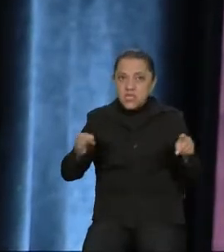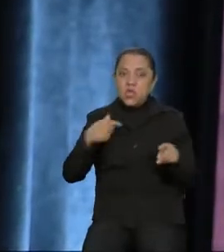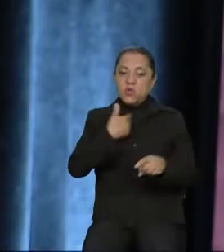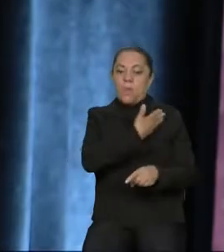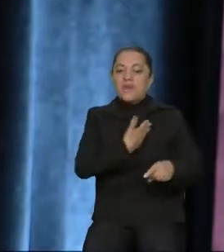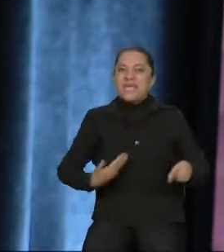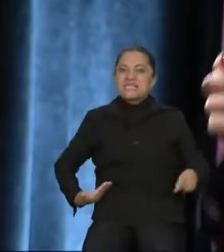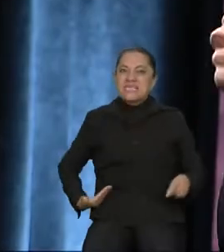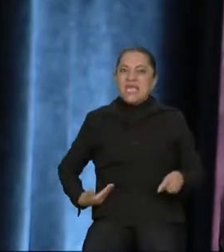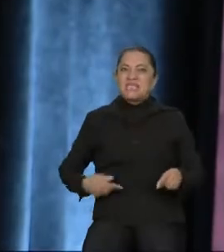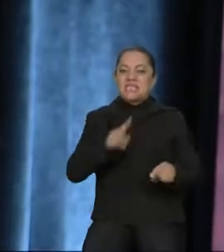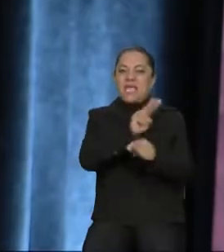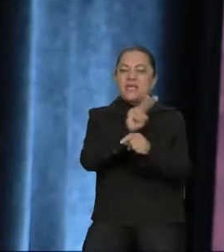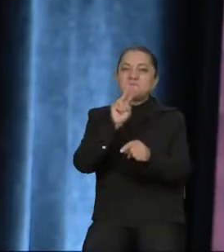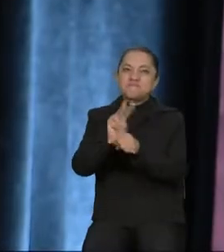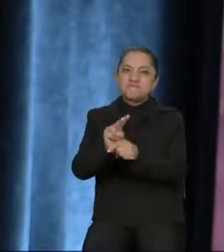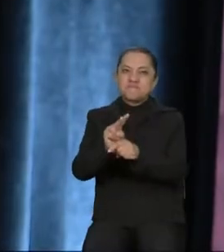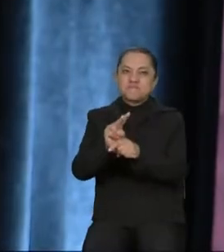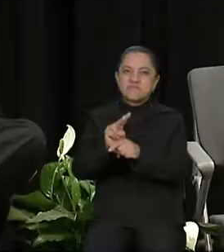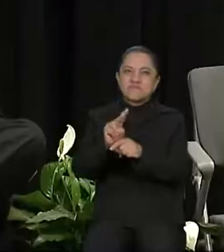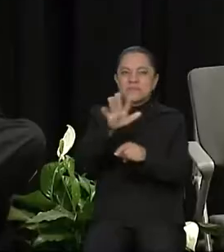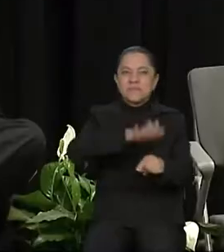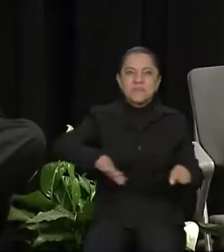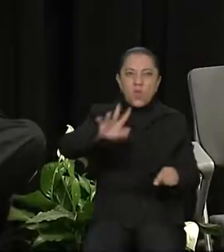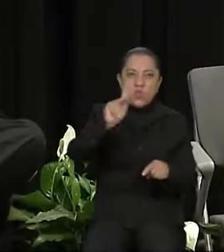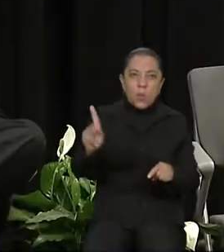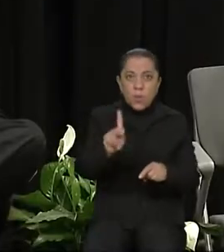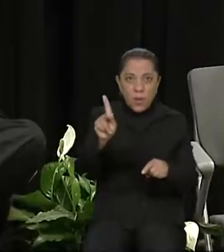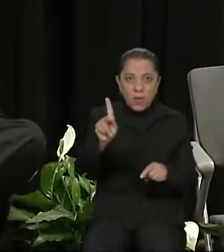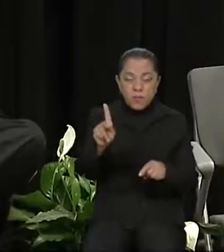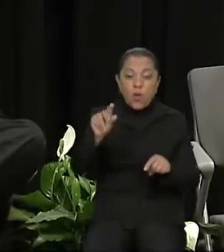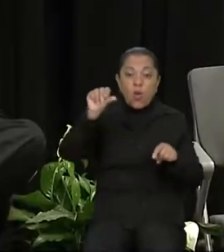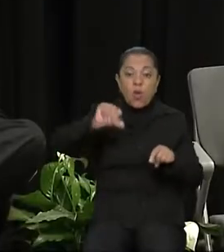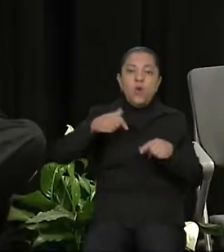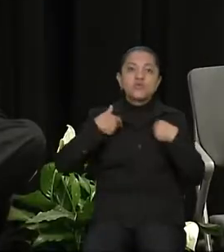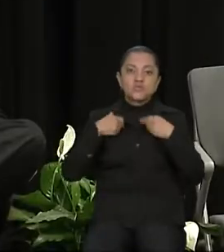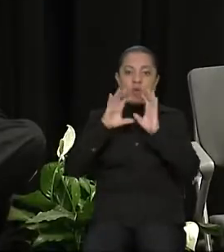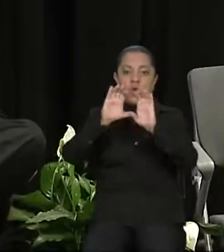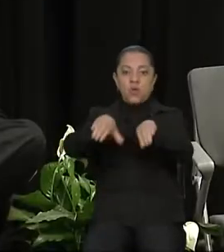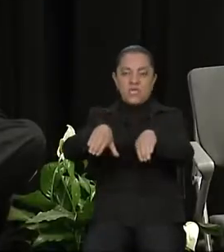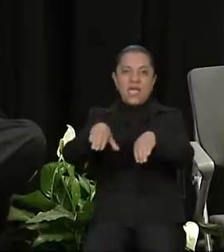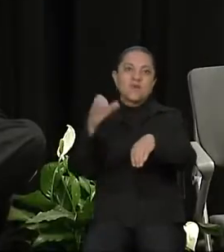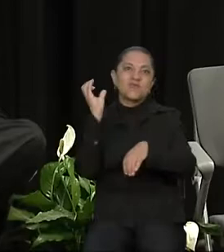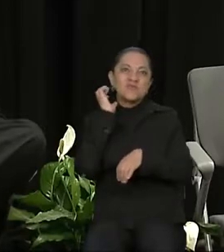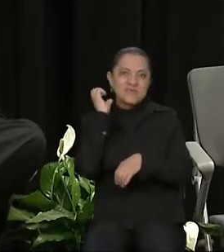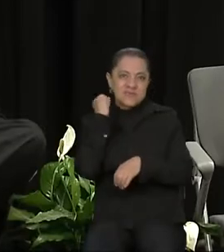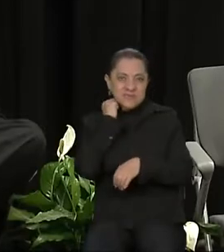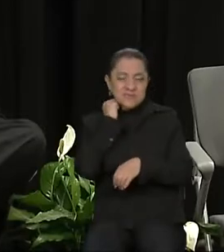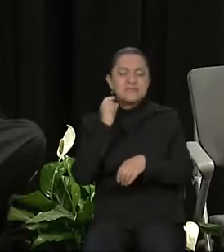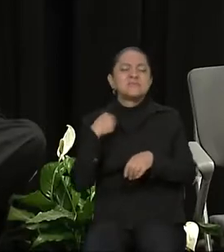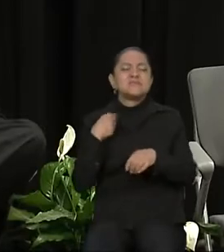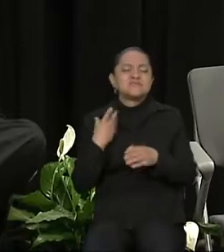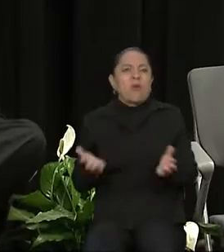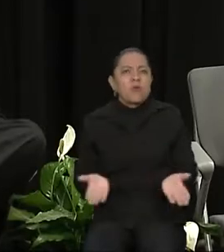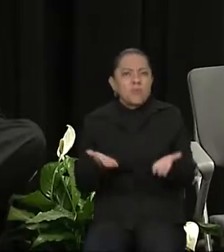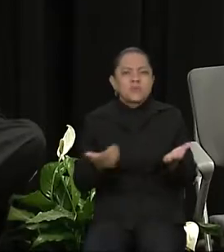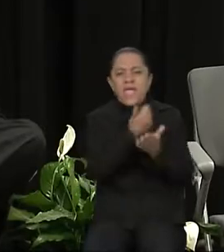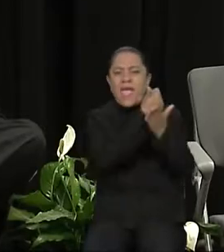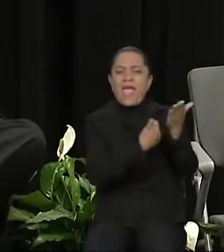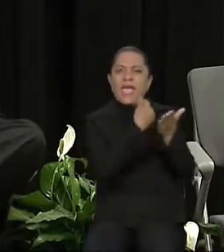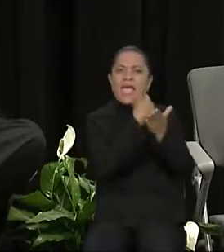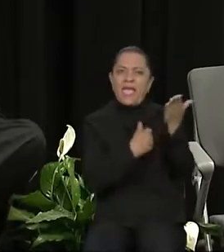Hoy, cuando llegue al Senado, voy a impulsar una agenda legislativa que tiene que ver con tres ejes